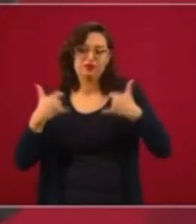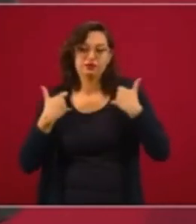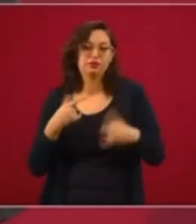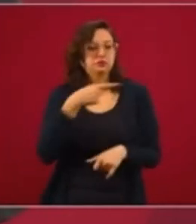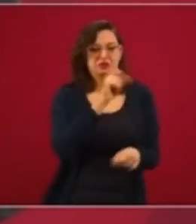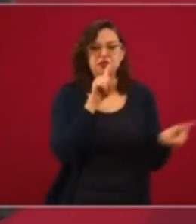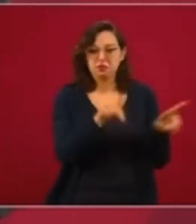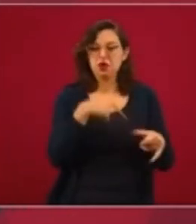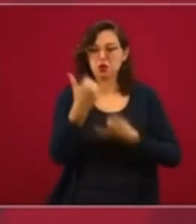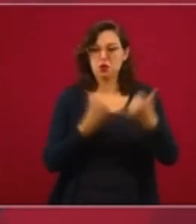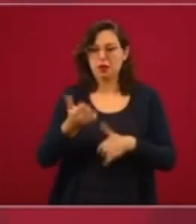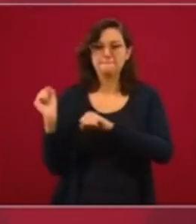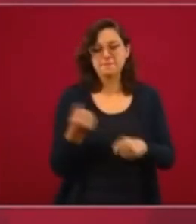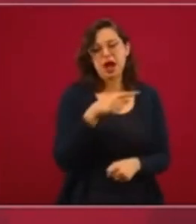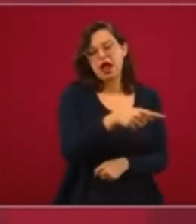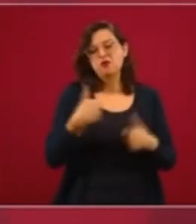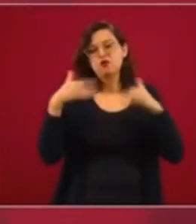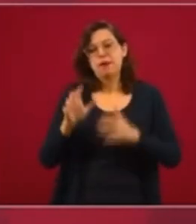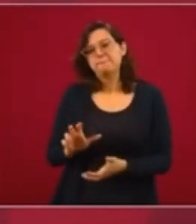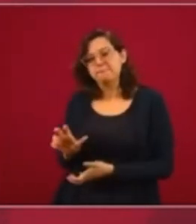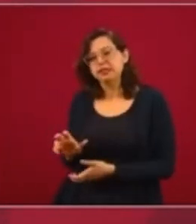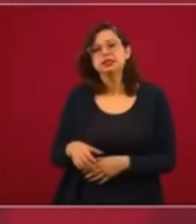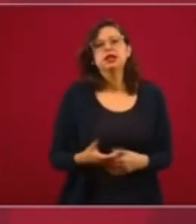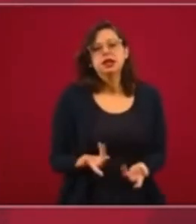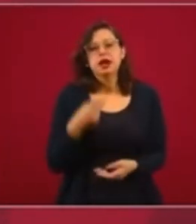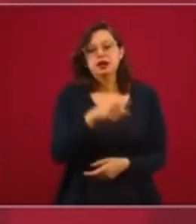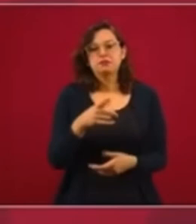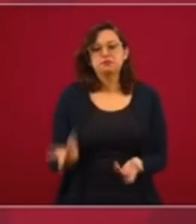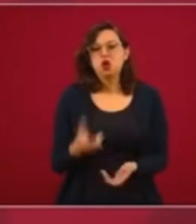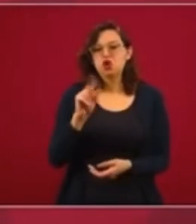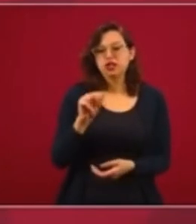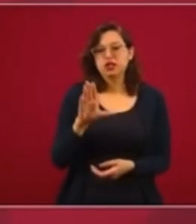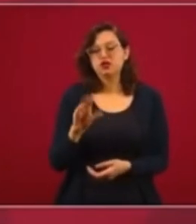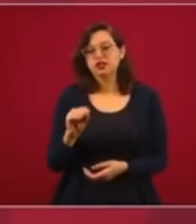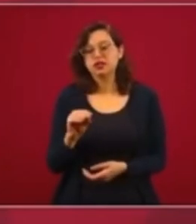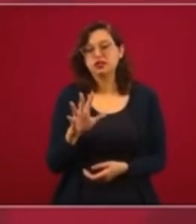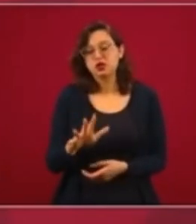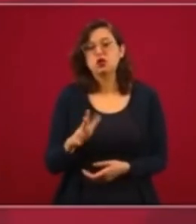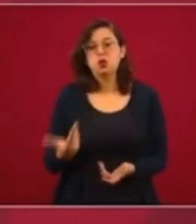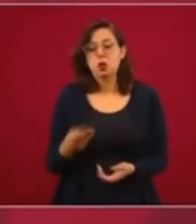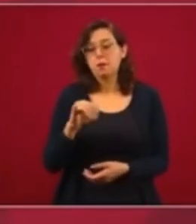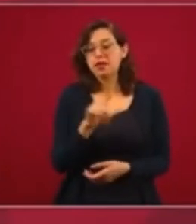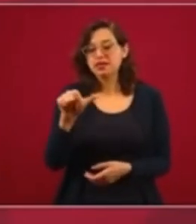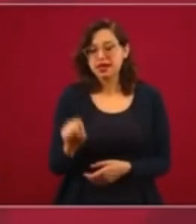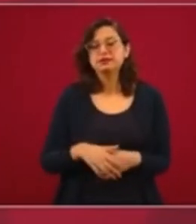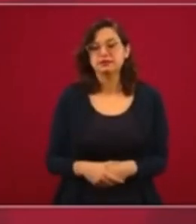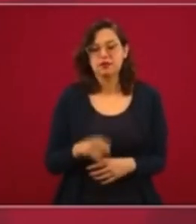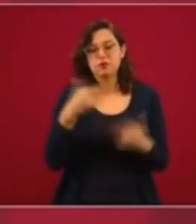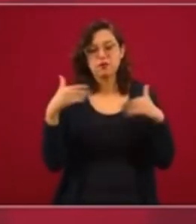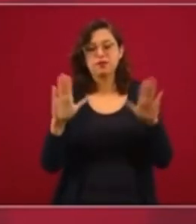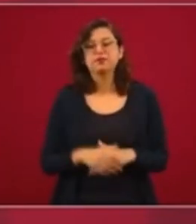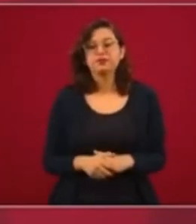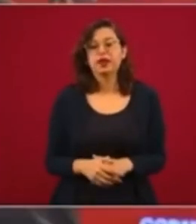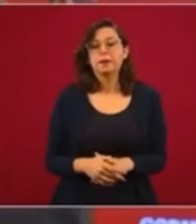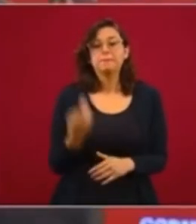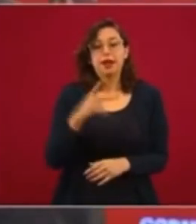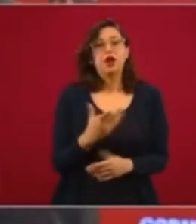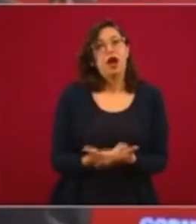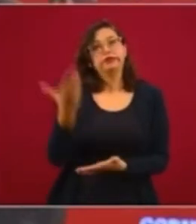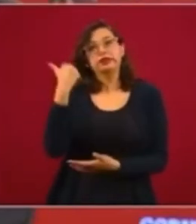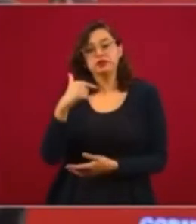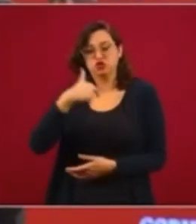jugaba a béisbol, era pitcher. Ese tipo iba a tirar hasta 80, 85 millas, como pitcher. Además que yo en ese tiempo